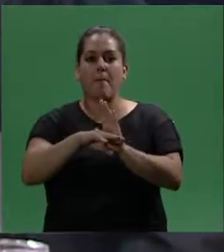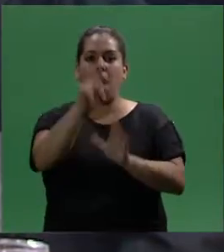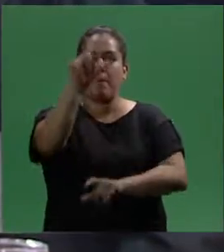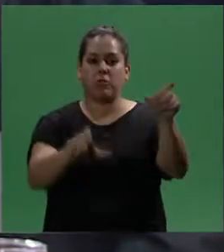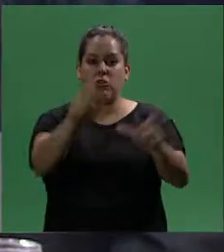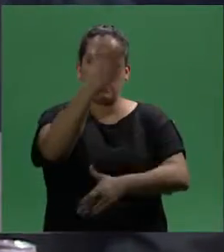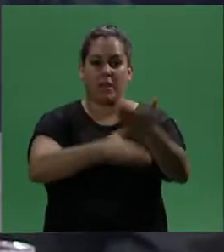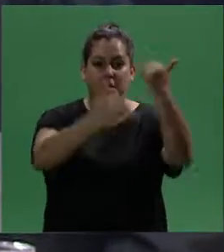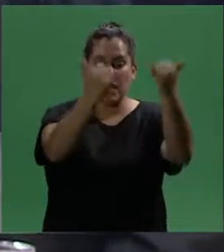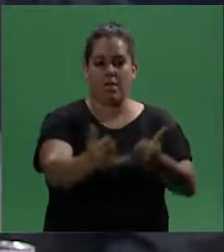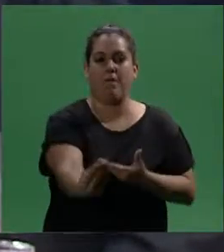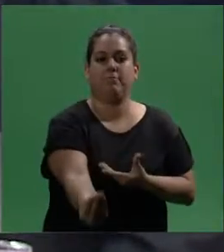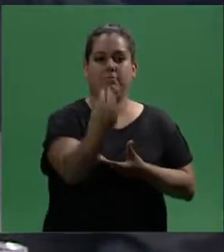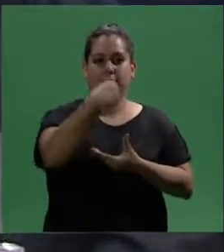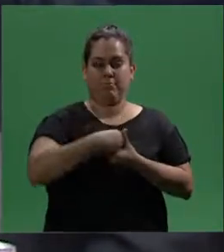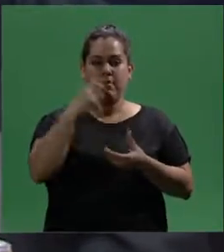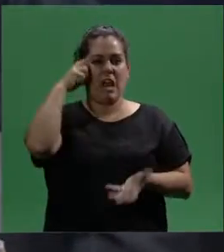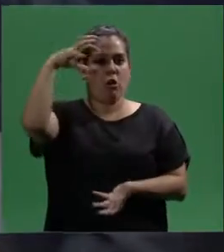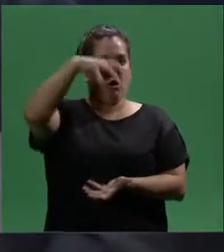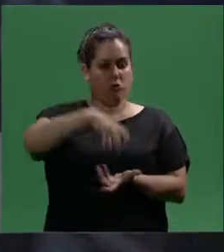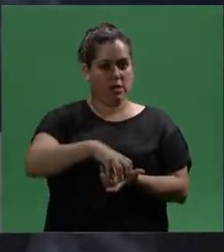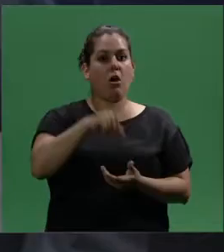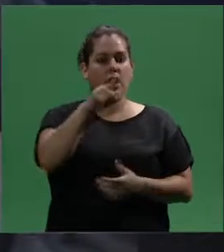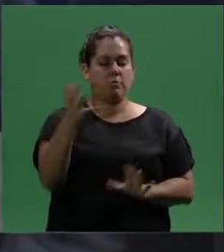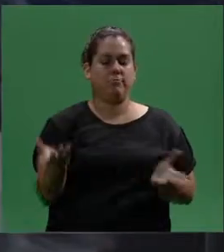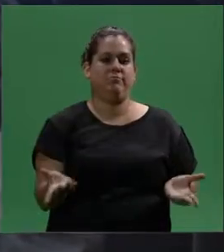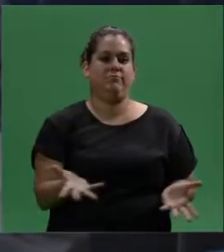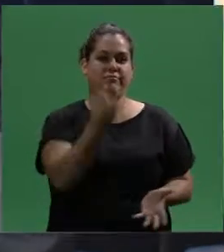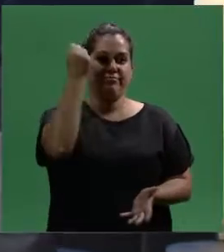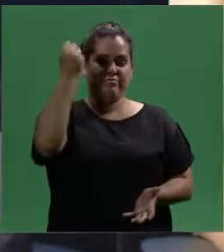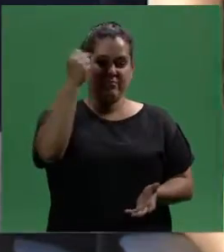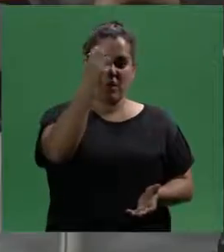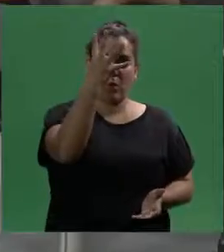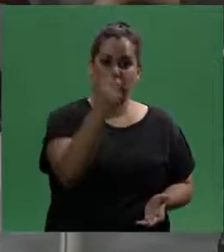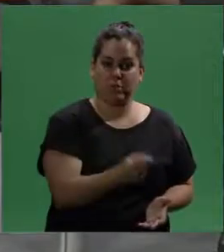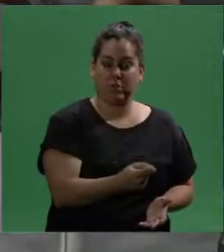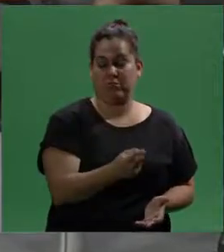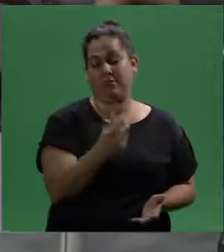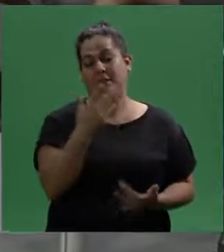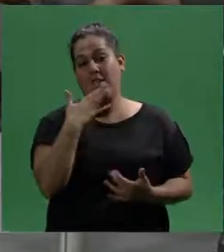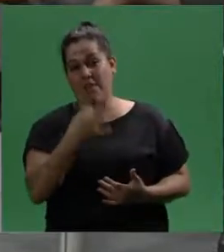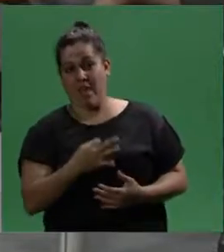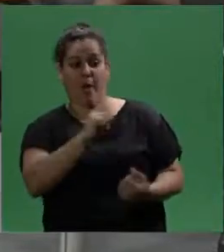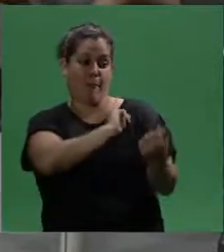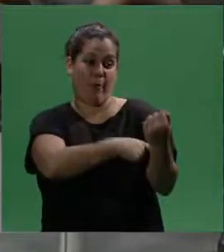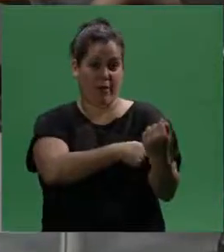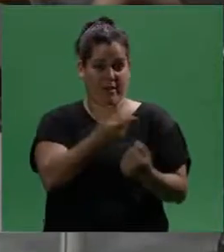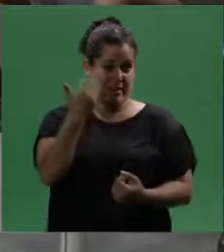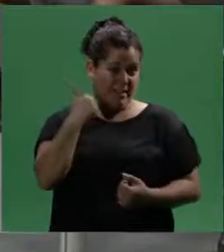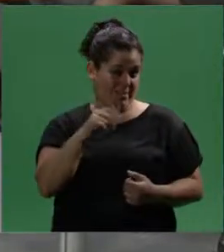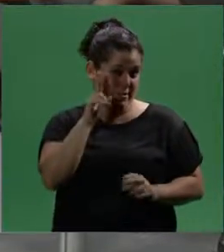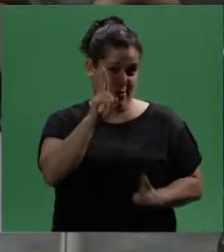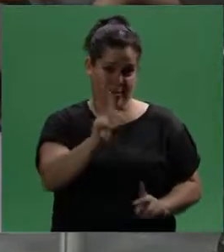la Cámara de Diputados. Esto fue un avance y fue rescatar la ley de Cupo del 4% en un poder, que hay que decirlo,